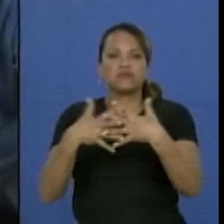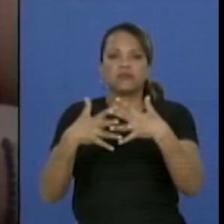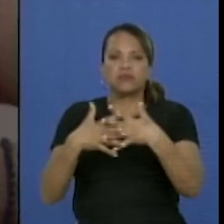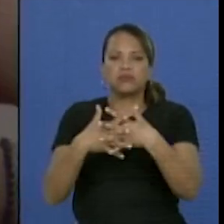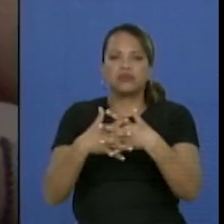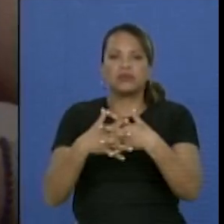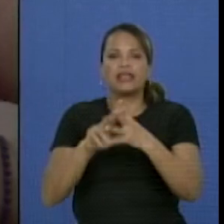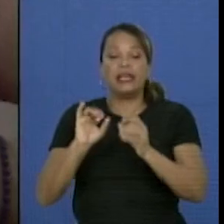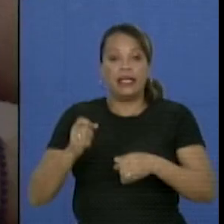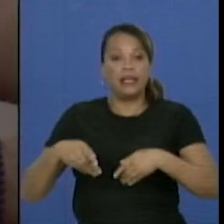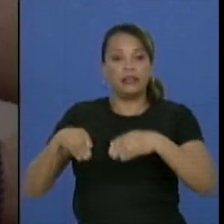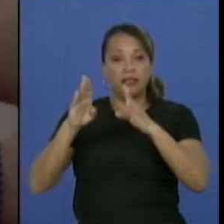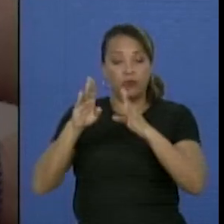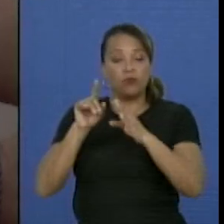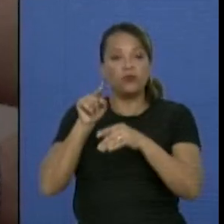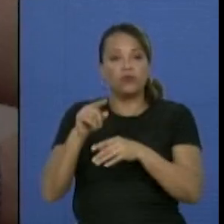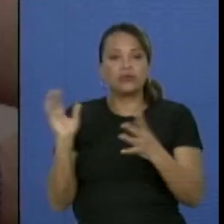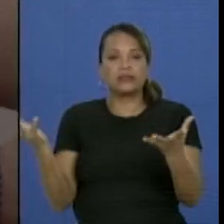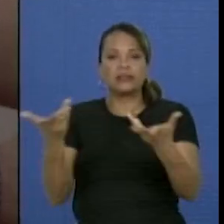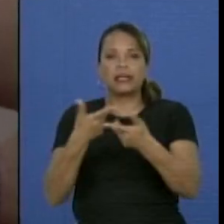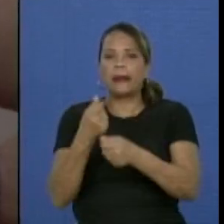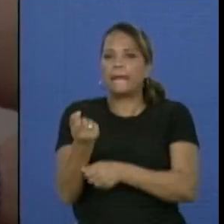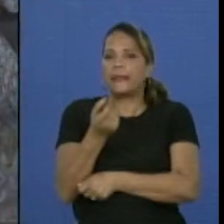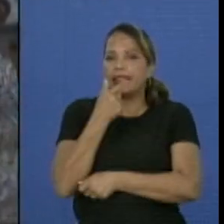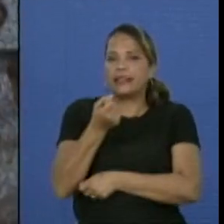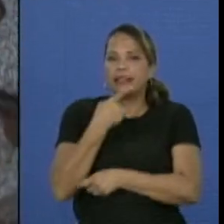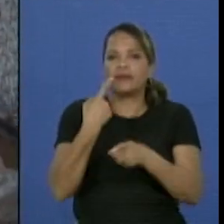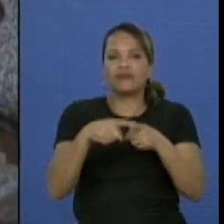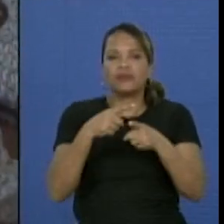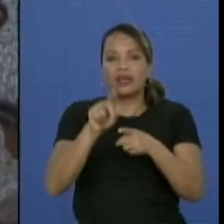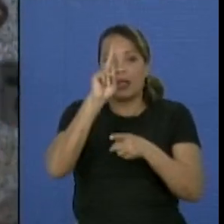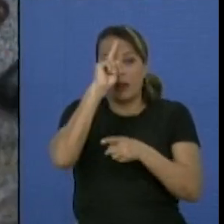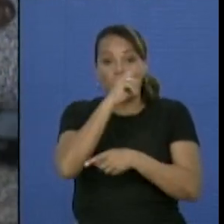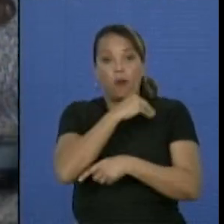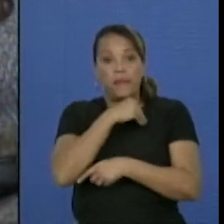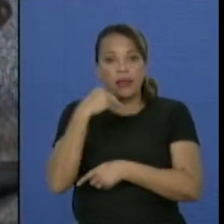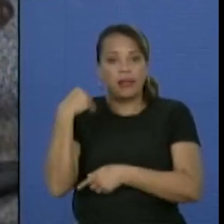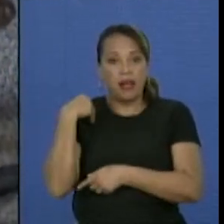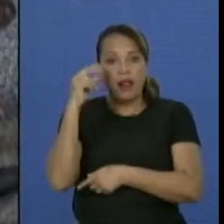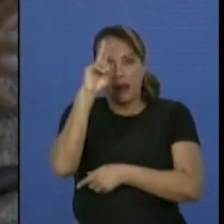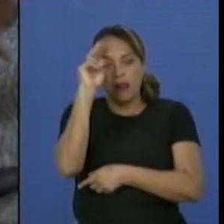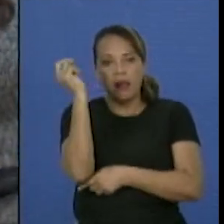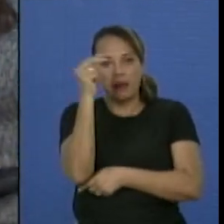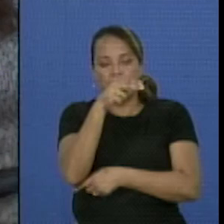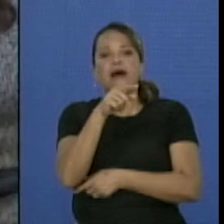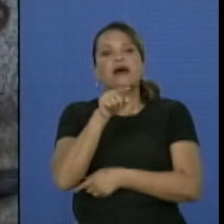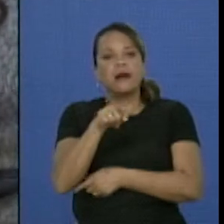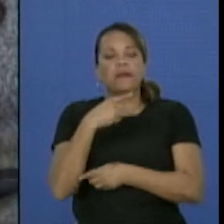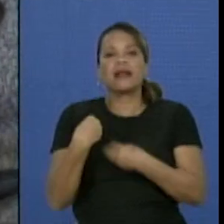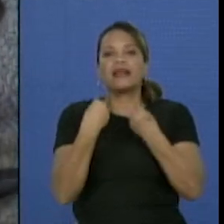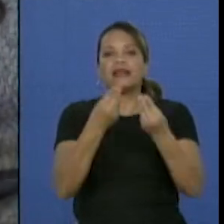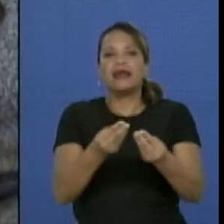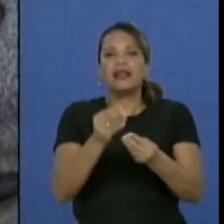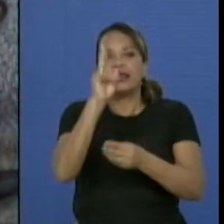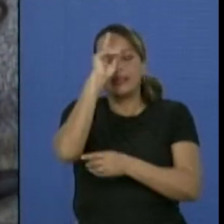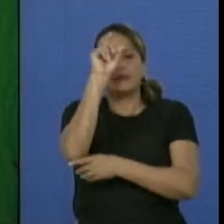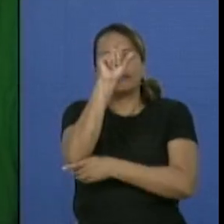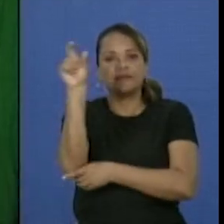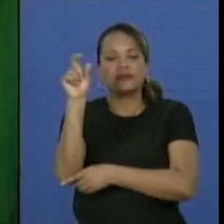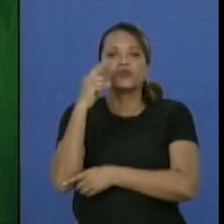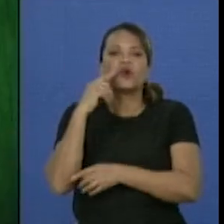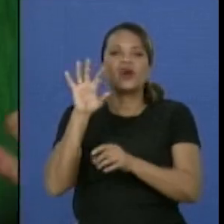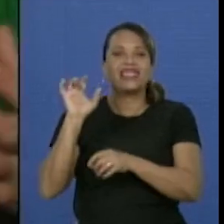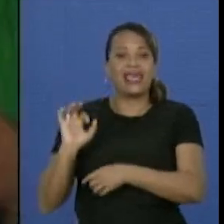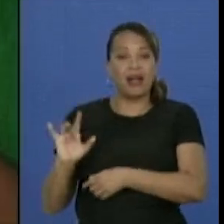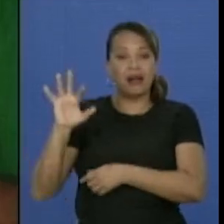Cultural Juan Marinelo recaudó medicinas y materiales hospitalarios para donar al servicio oncológico del país.